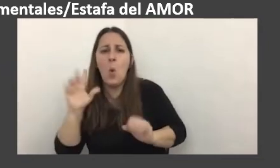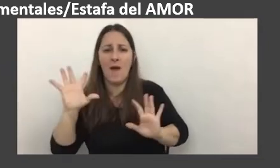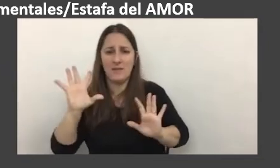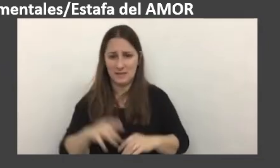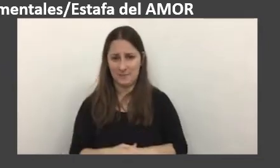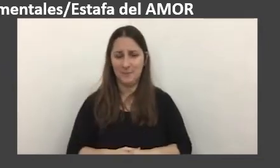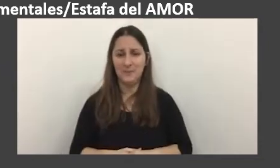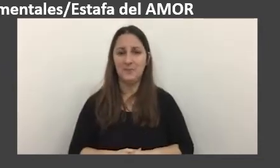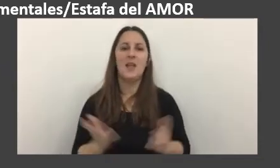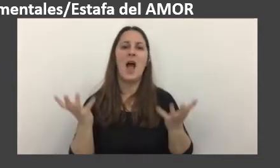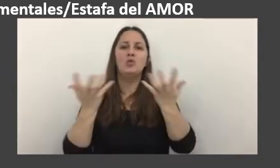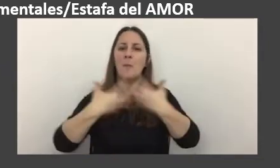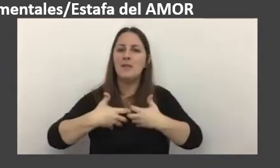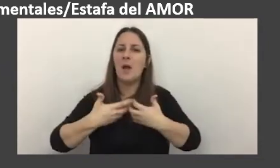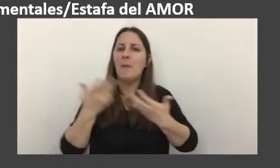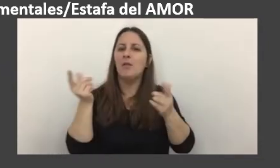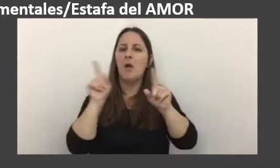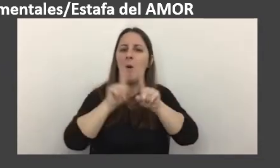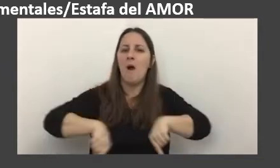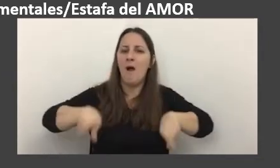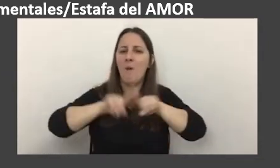mecánicamente se repite esta